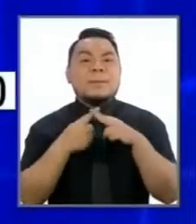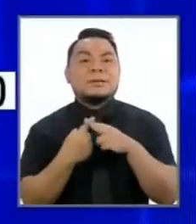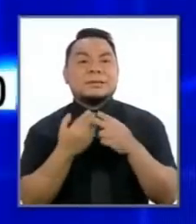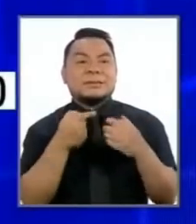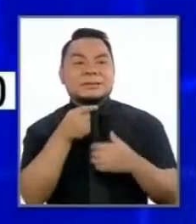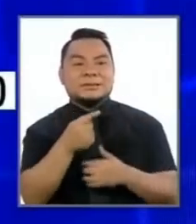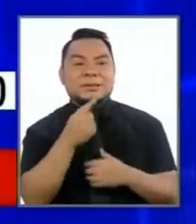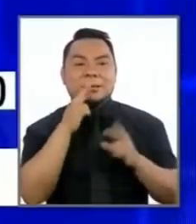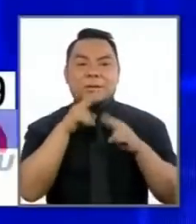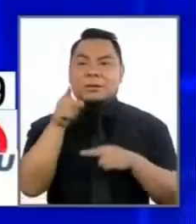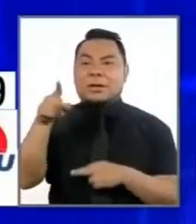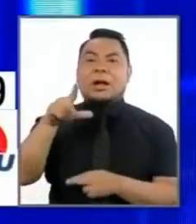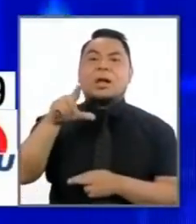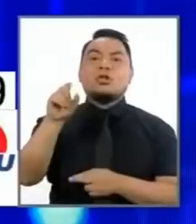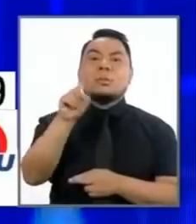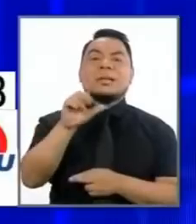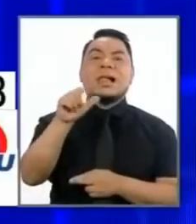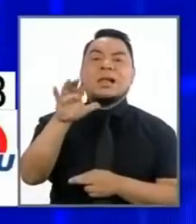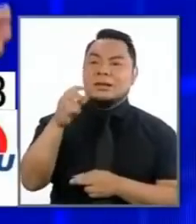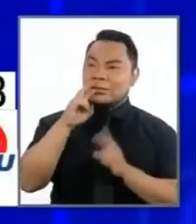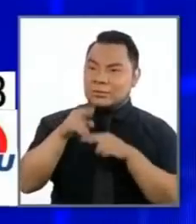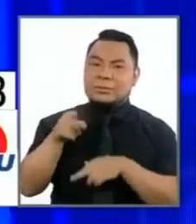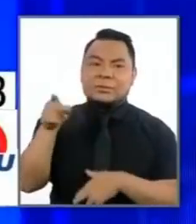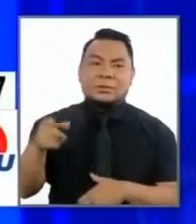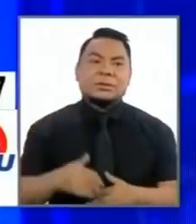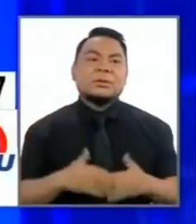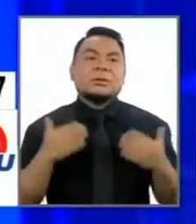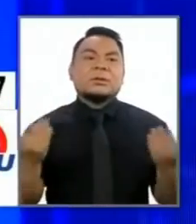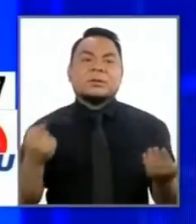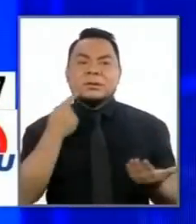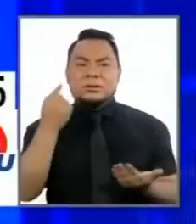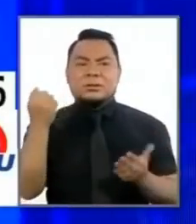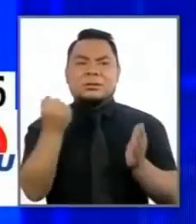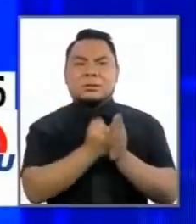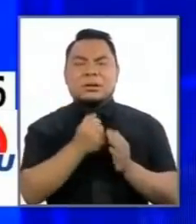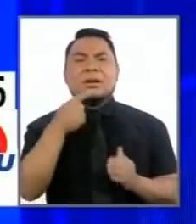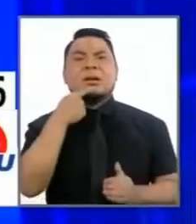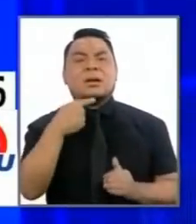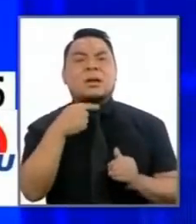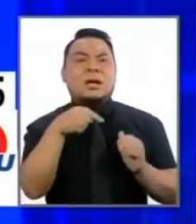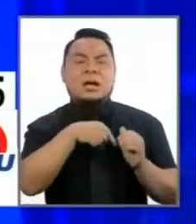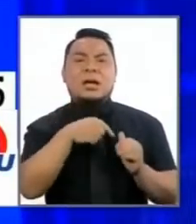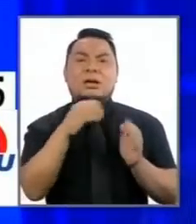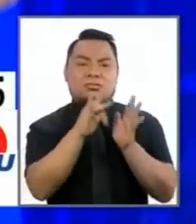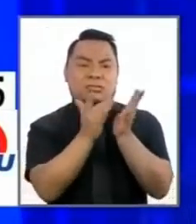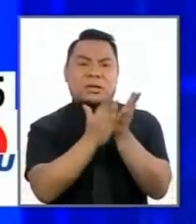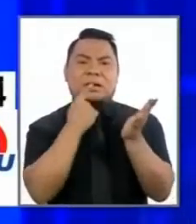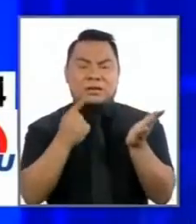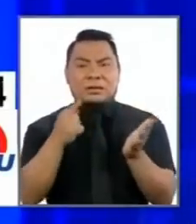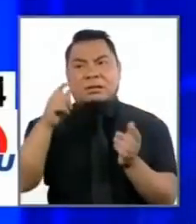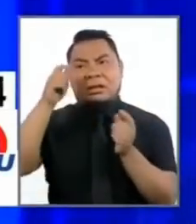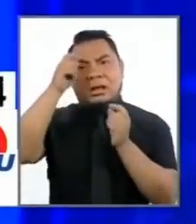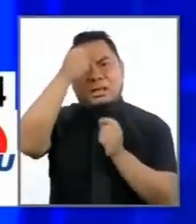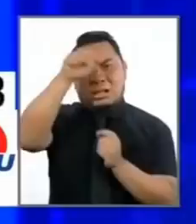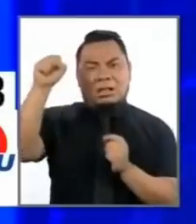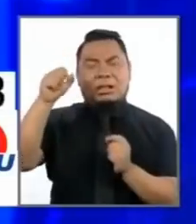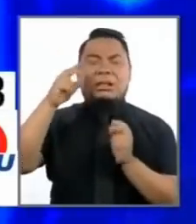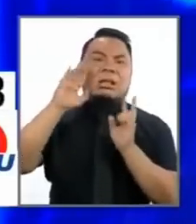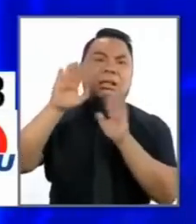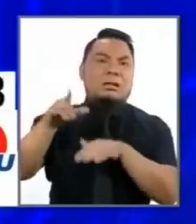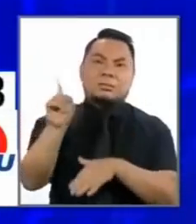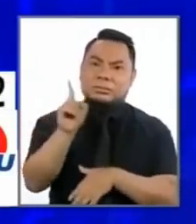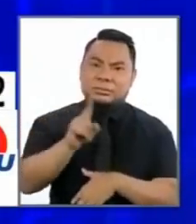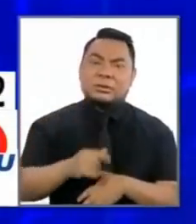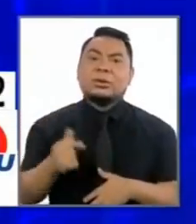al señor López Aliaga y decirle proverbios 11.2 con la soberbia llega la deshonra yo no